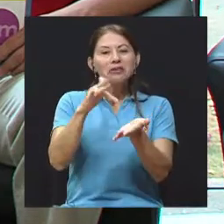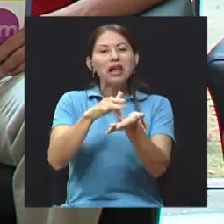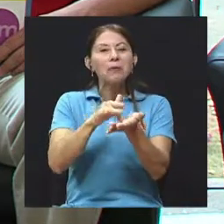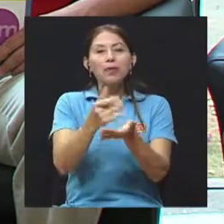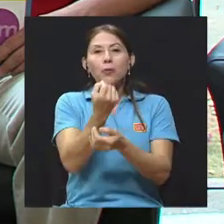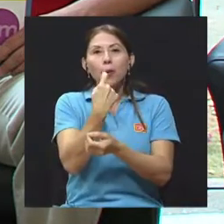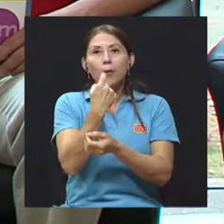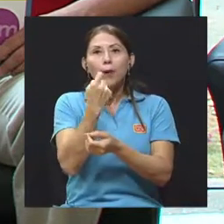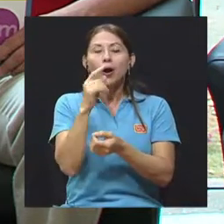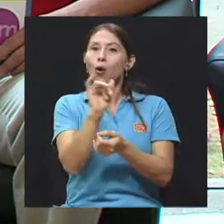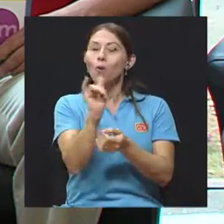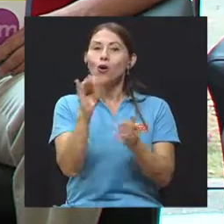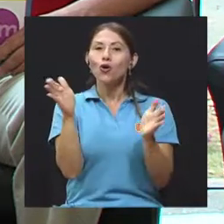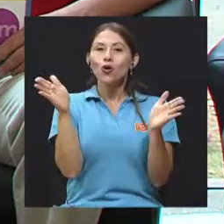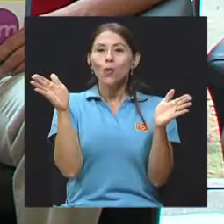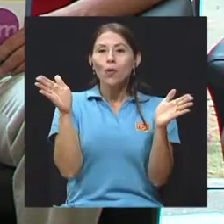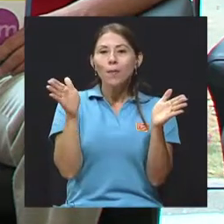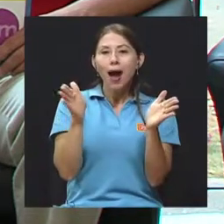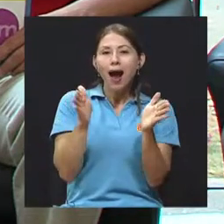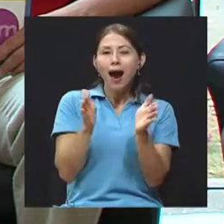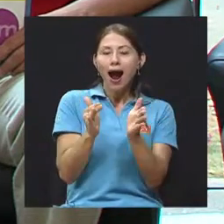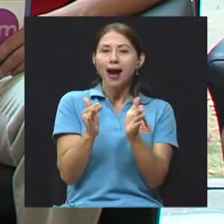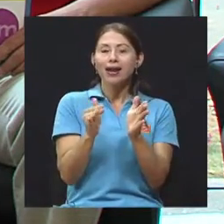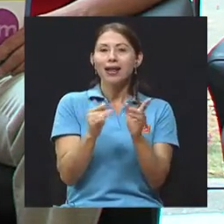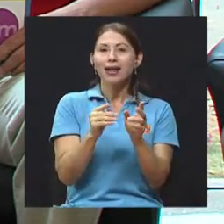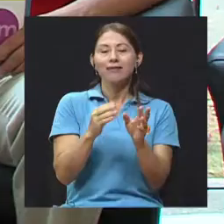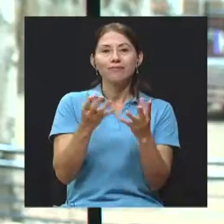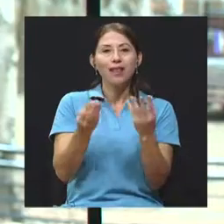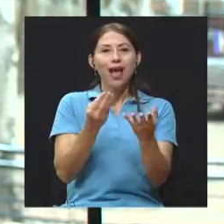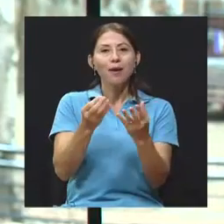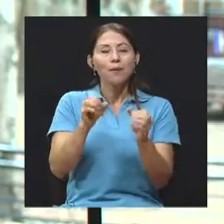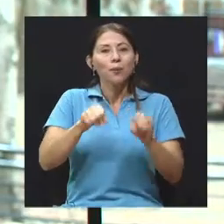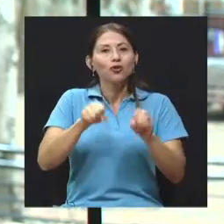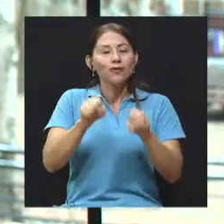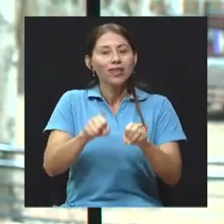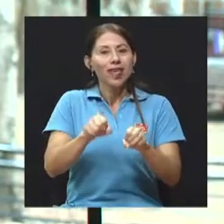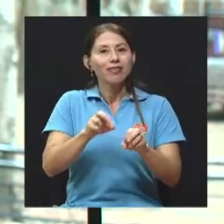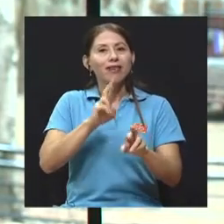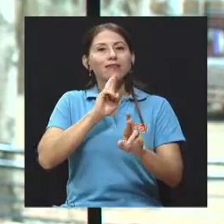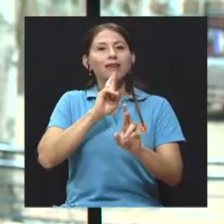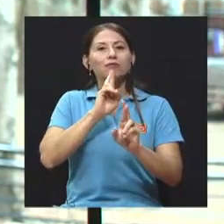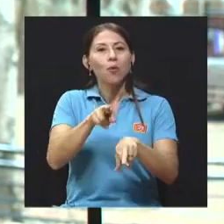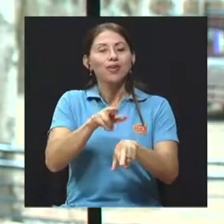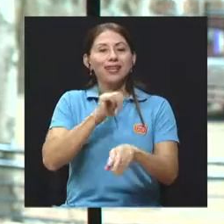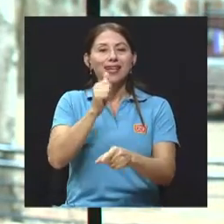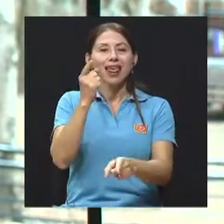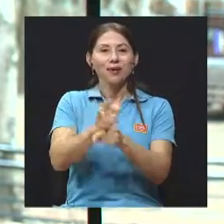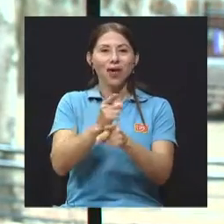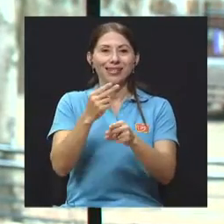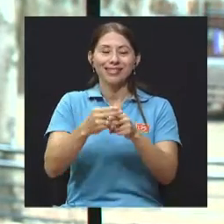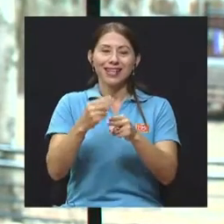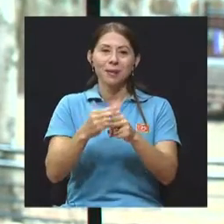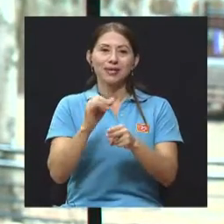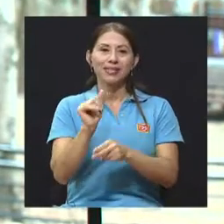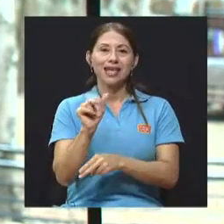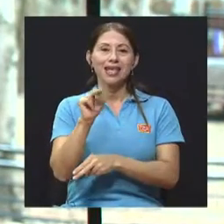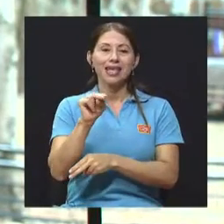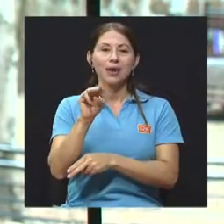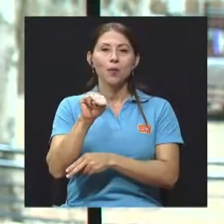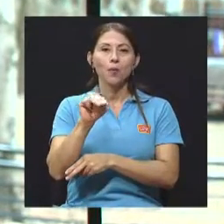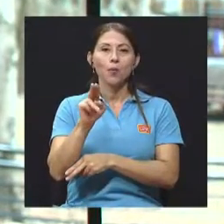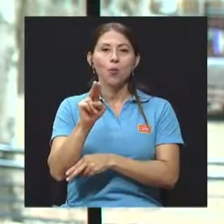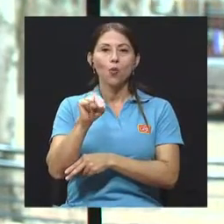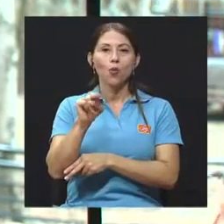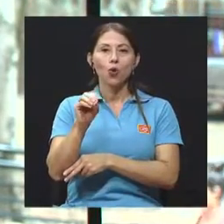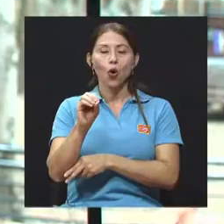respuesta del sistema inmunológico, o como frenar esas respuestas inadecuadas. Se llaman inmunosupresores, suprimen un poco el sistema inmunológico para que no